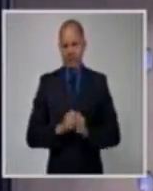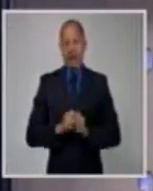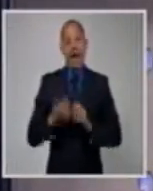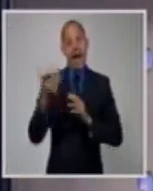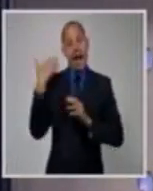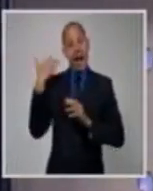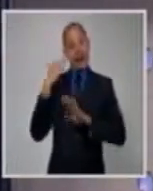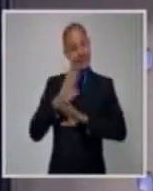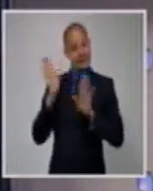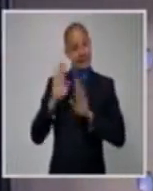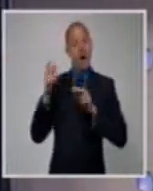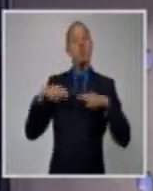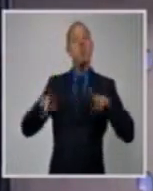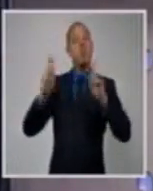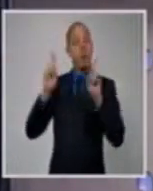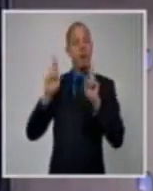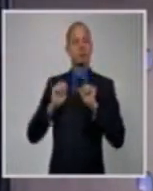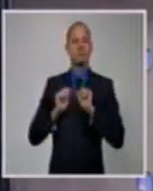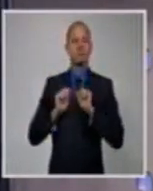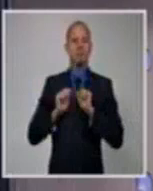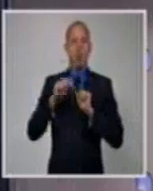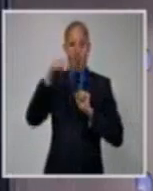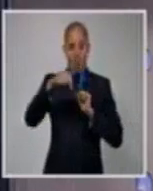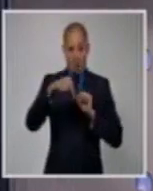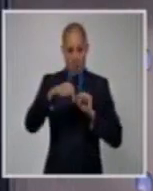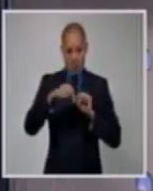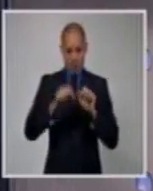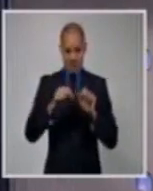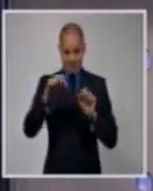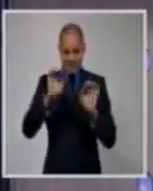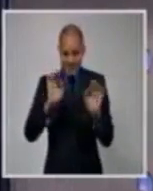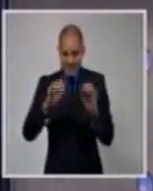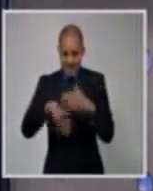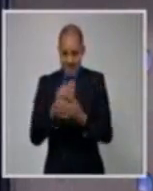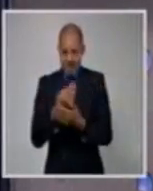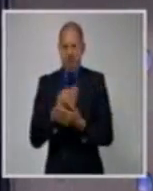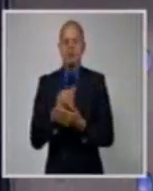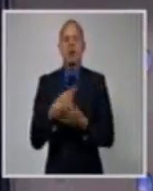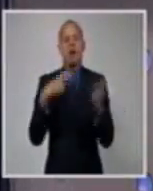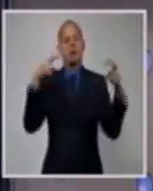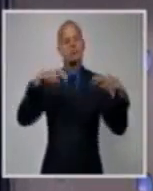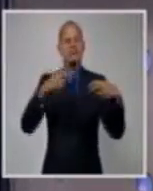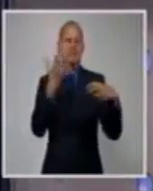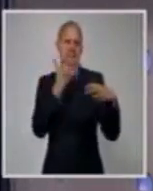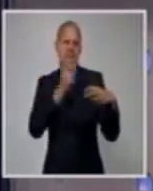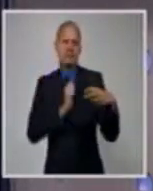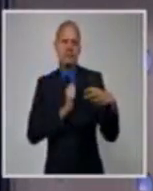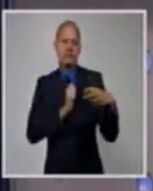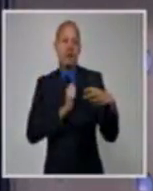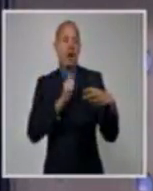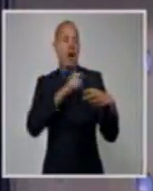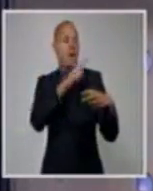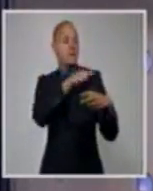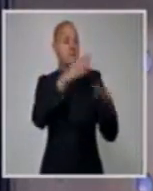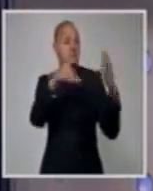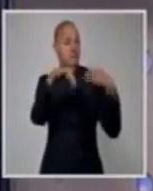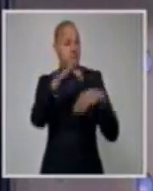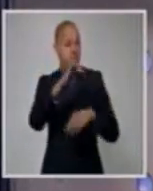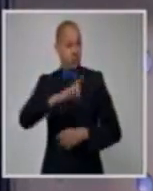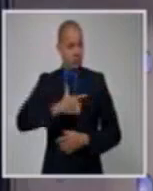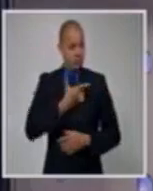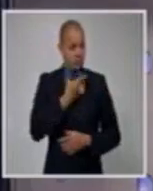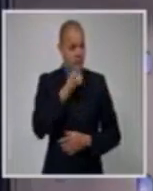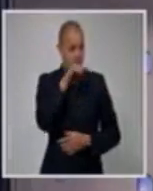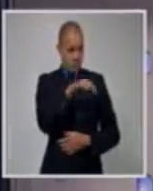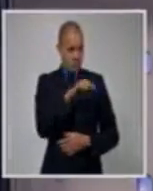mediodía de esta jornada se iba a reunir el viceministro de Cultura, Fernando Rojas, con tres artistas. Esos tres en representación del